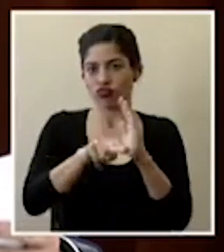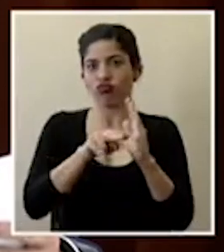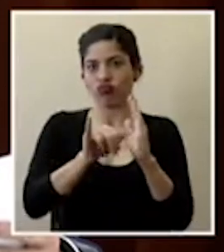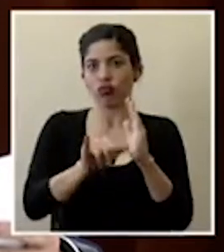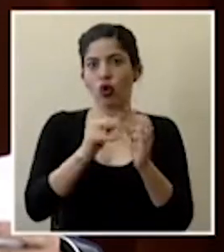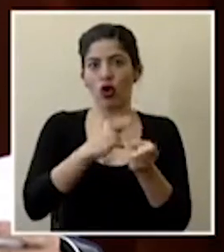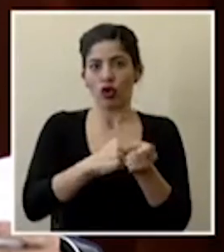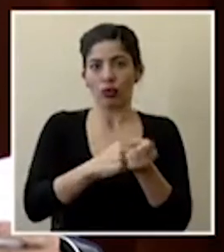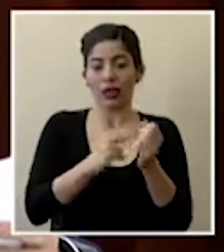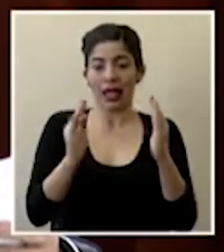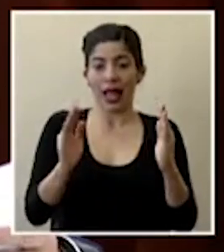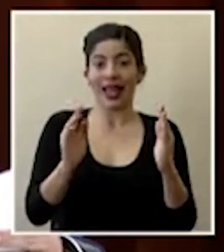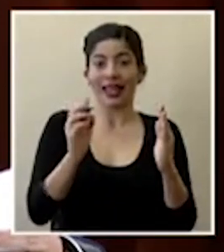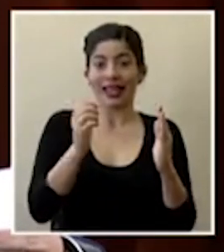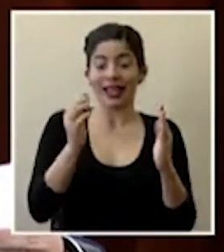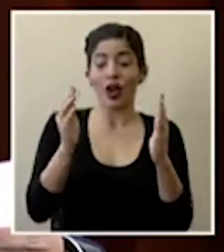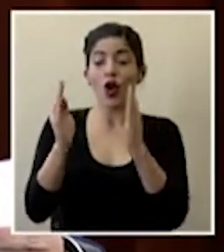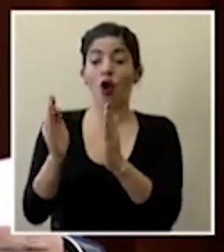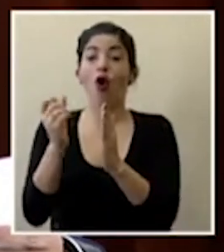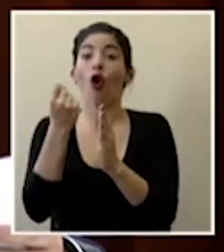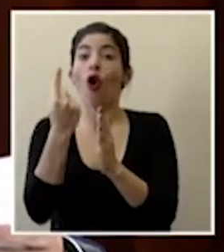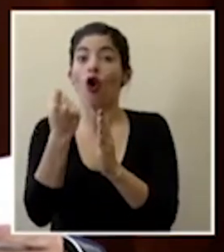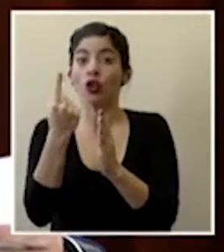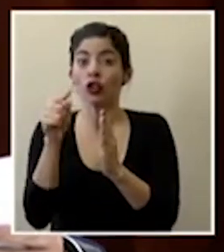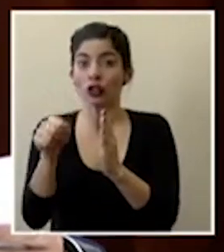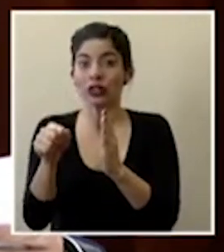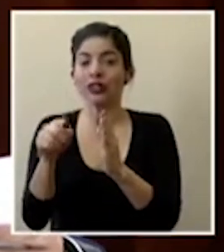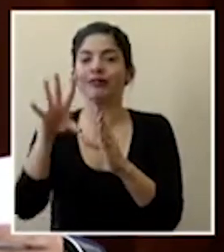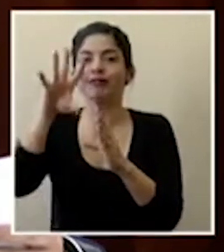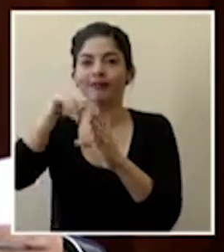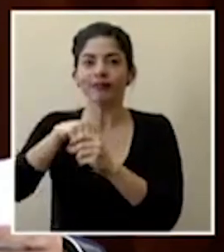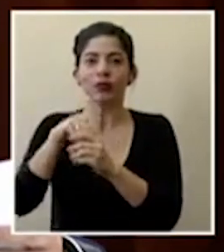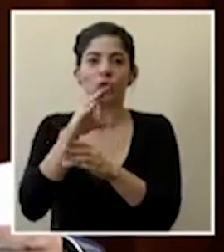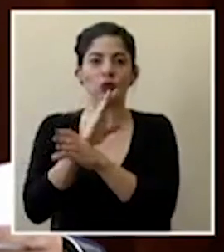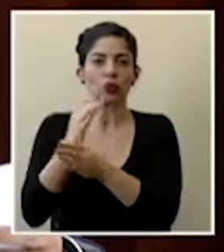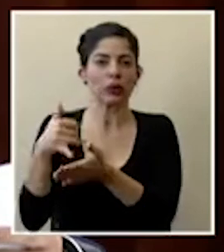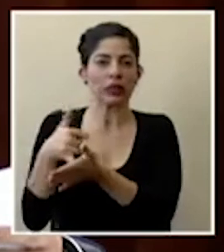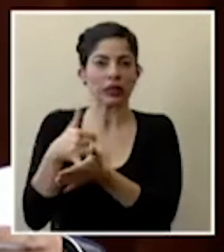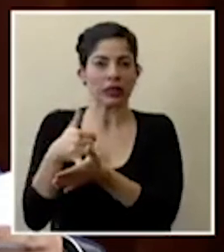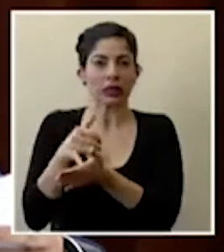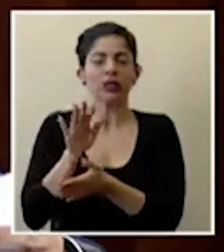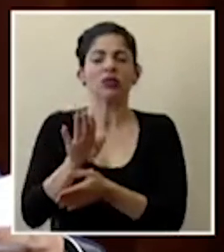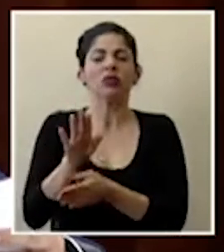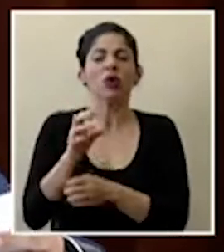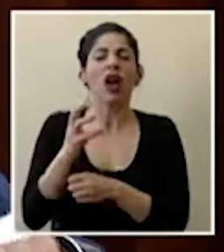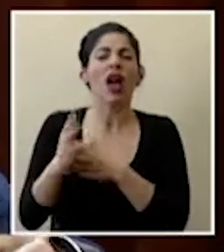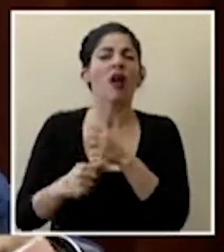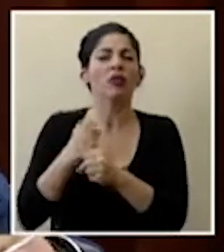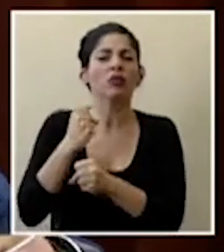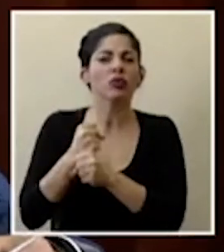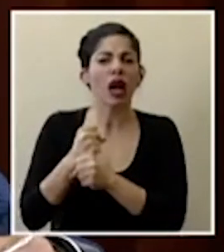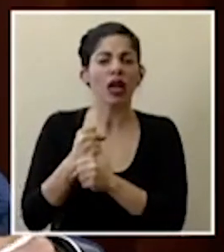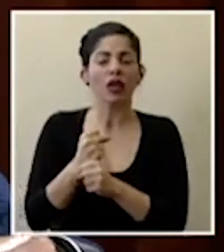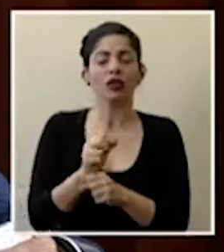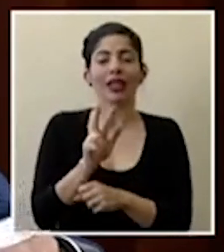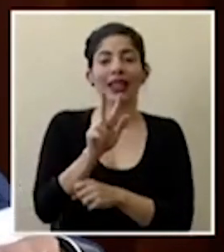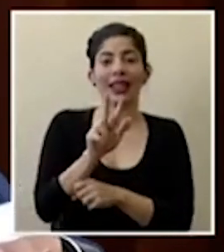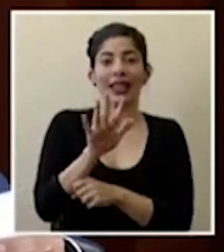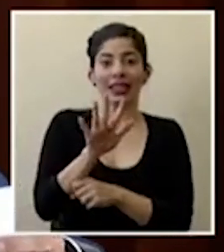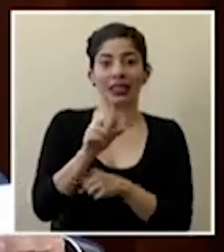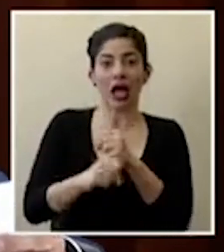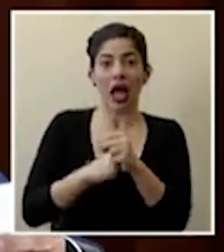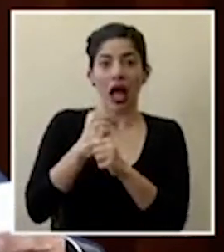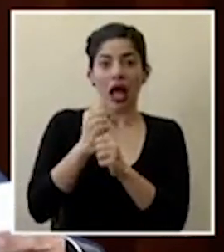11 de ellas están en una unidad de cuidados intensivos y el rango de esas personas va desde los 35